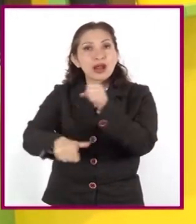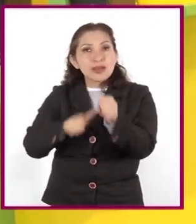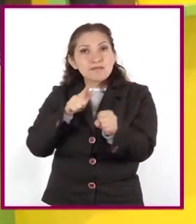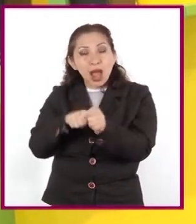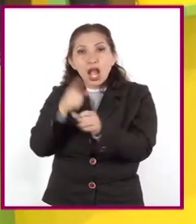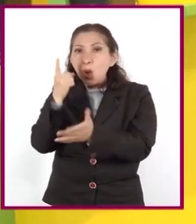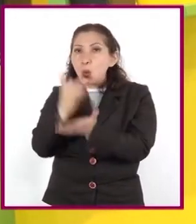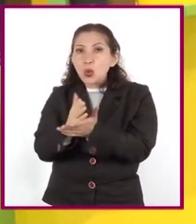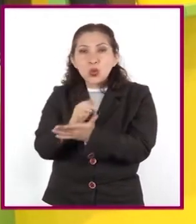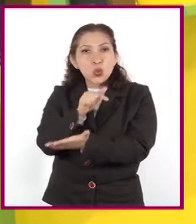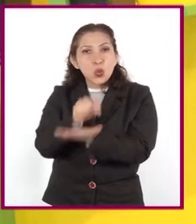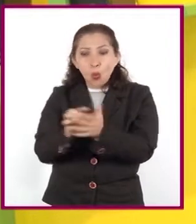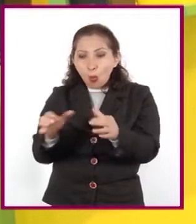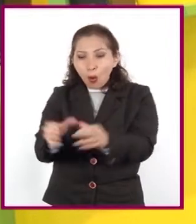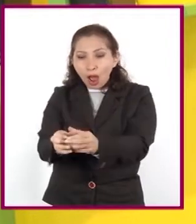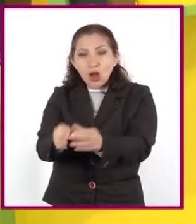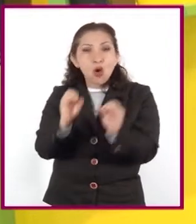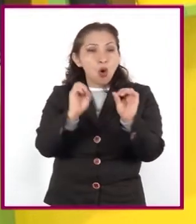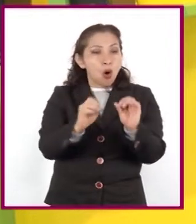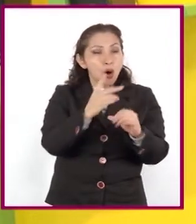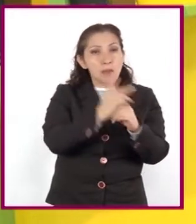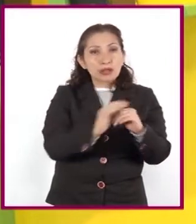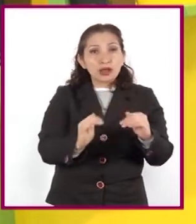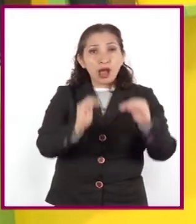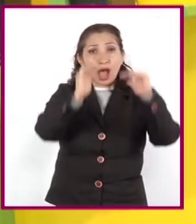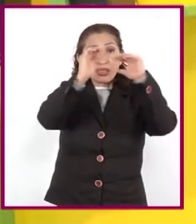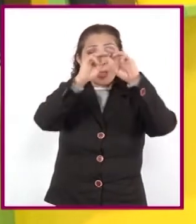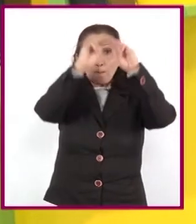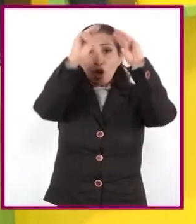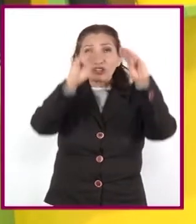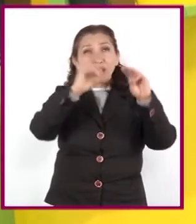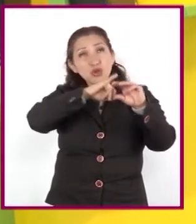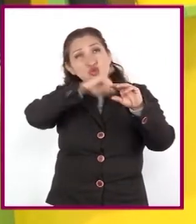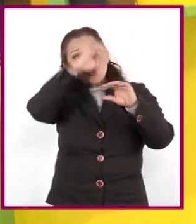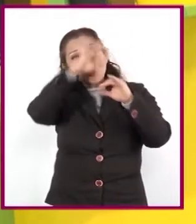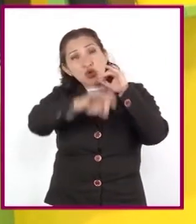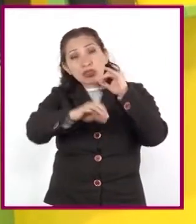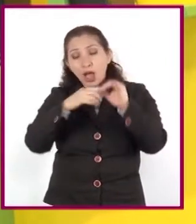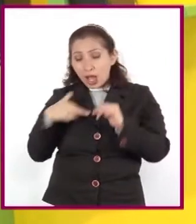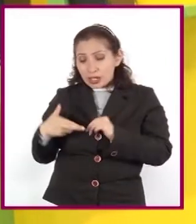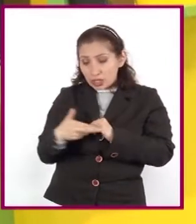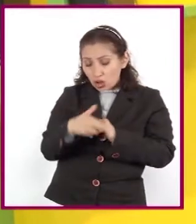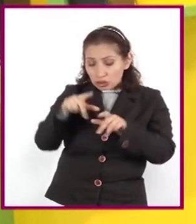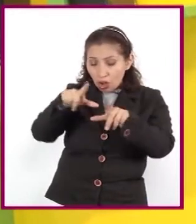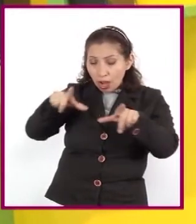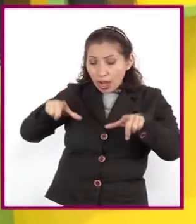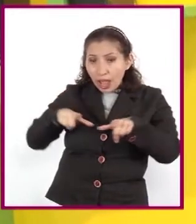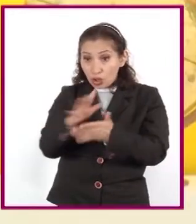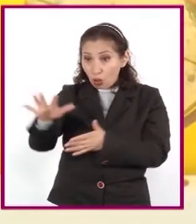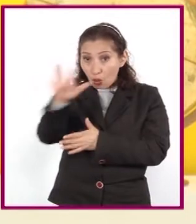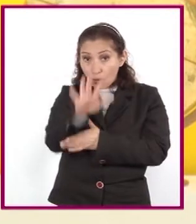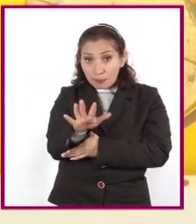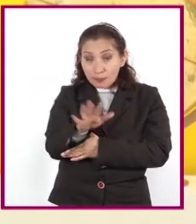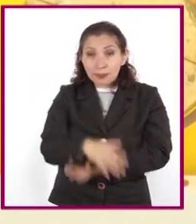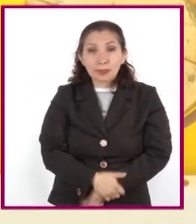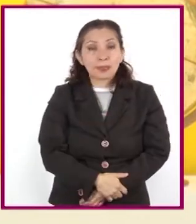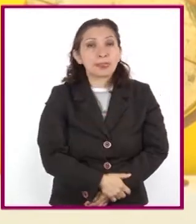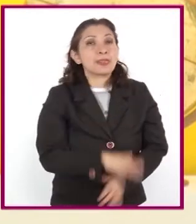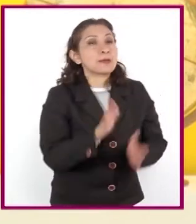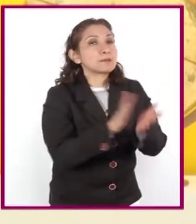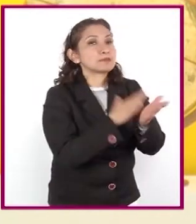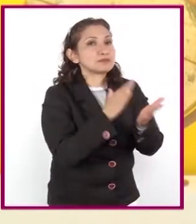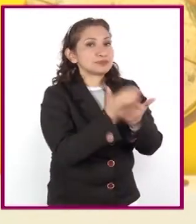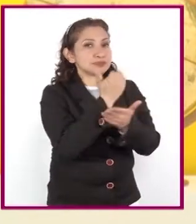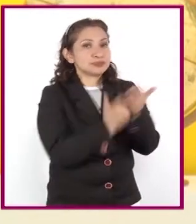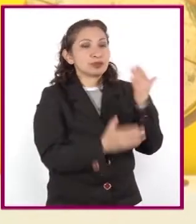endémicas, así como en las partes altas de las montañas, ríos, lagos y cuevas. En la página